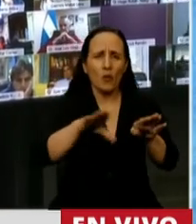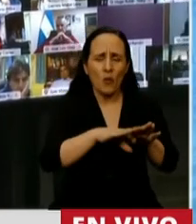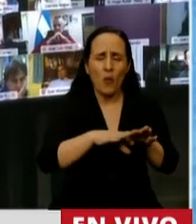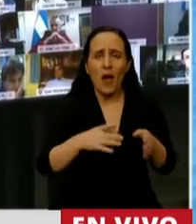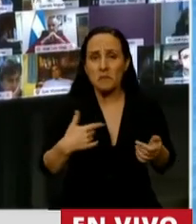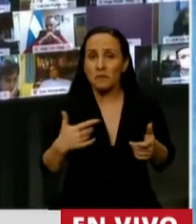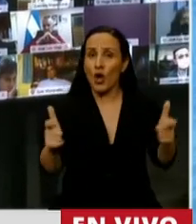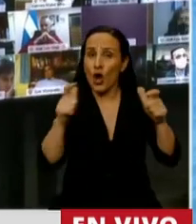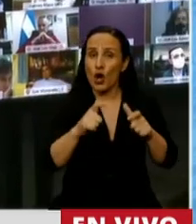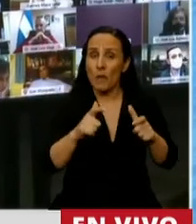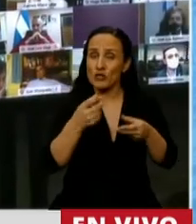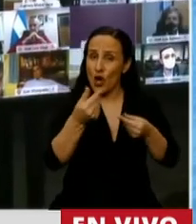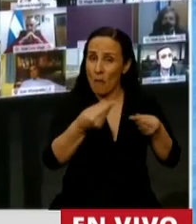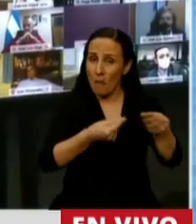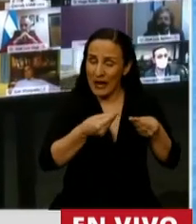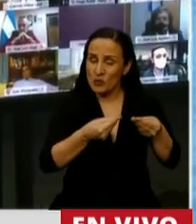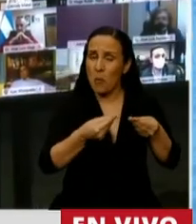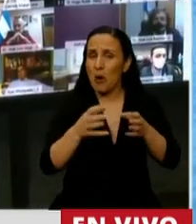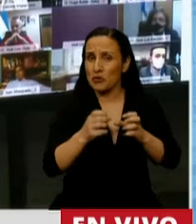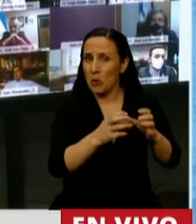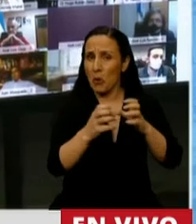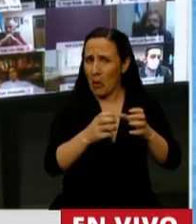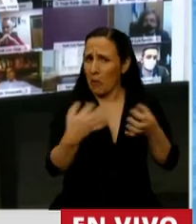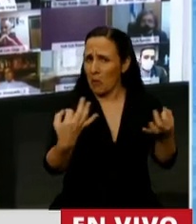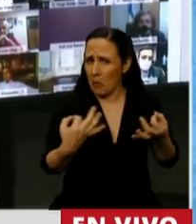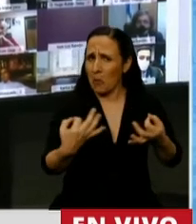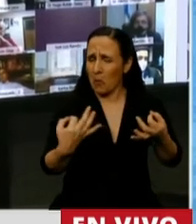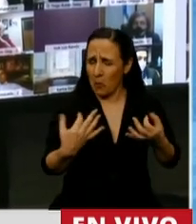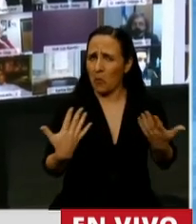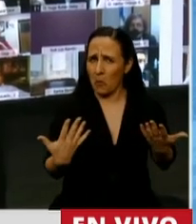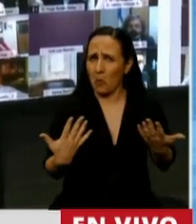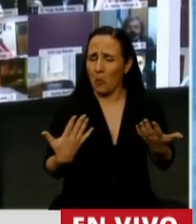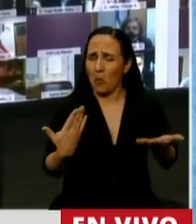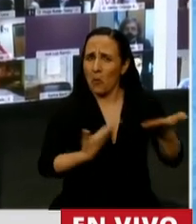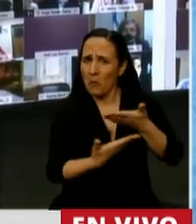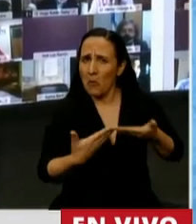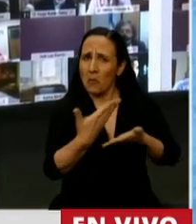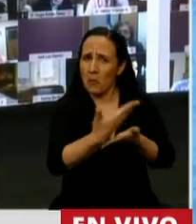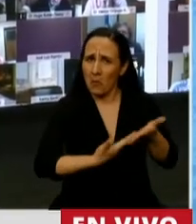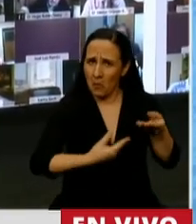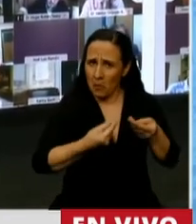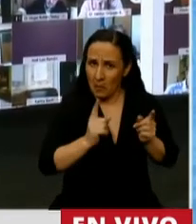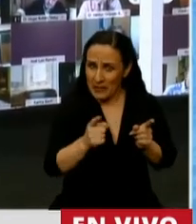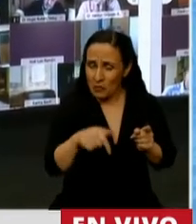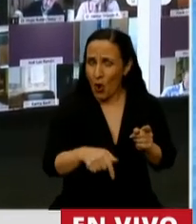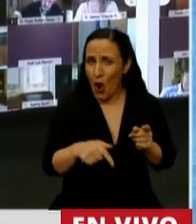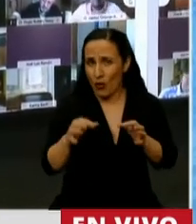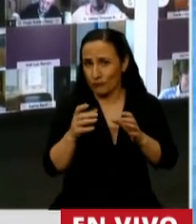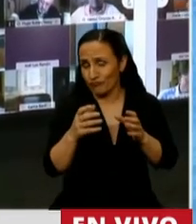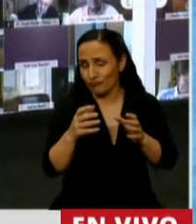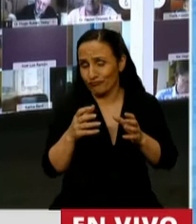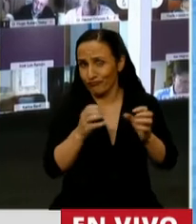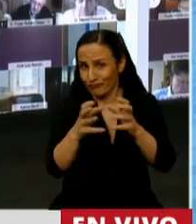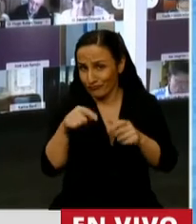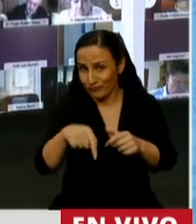en el ámbito de la Comisión de Presupuestos que ha sido constructiva en cuanto al presupuesto que hoy estamos tratando en el recinto y ha